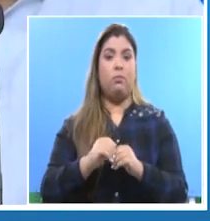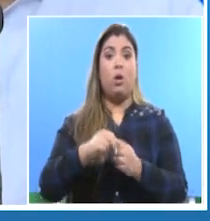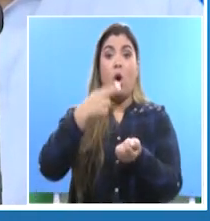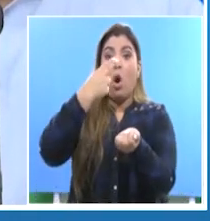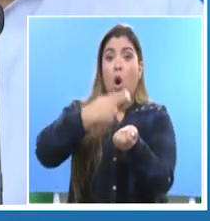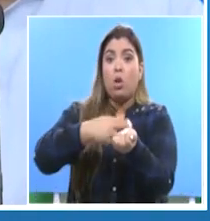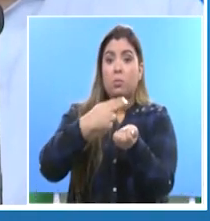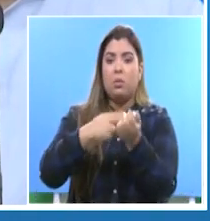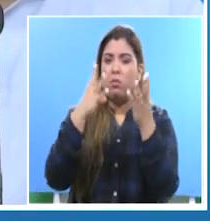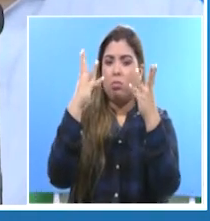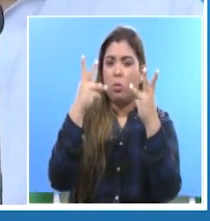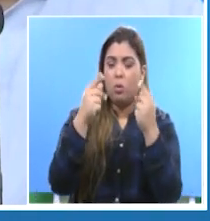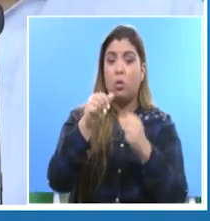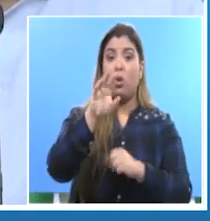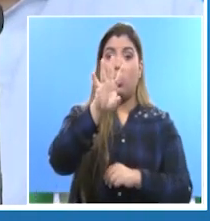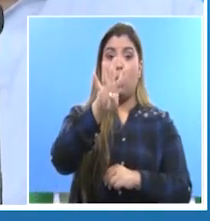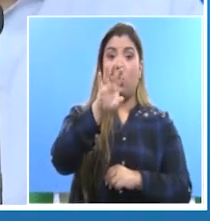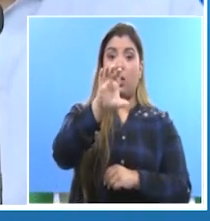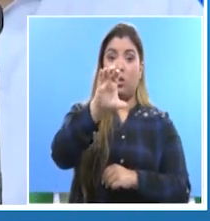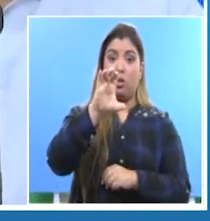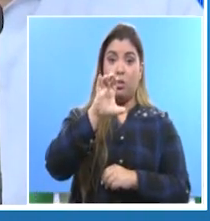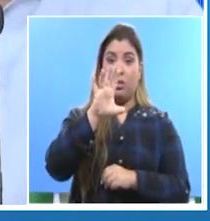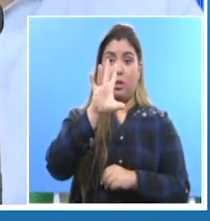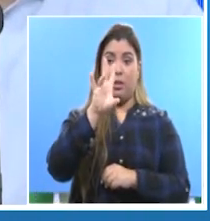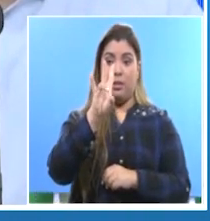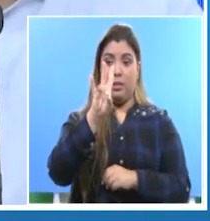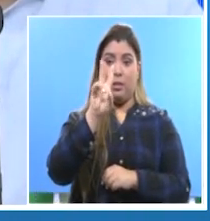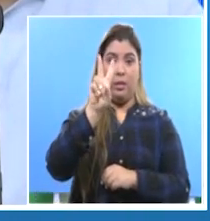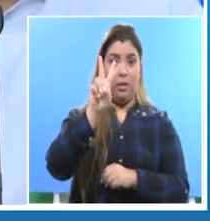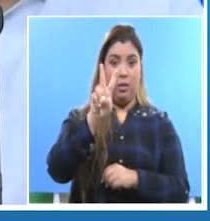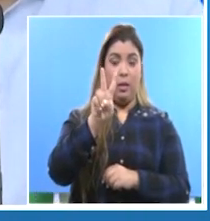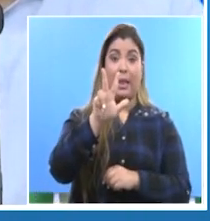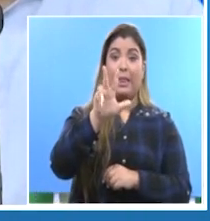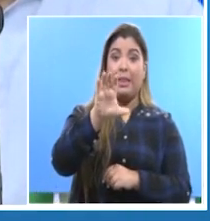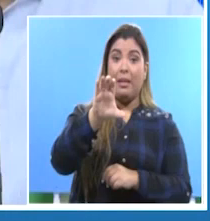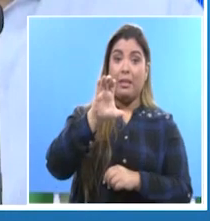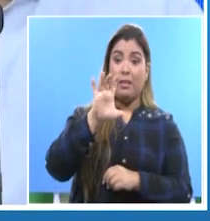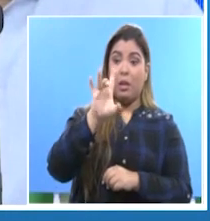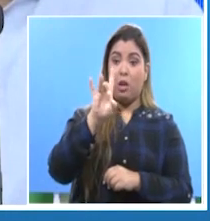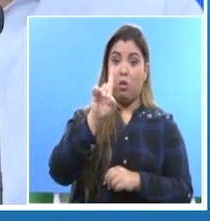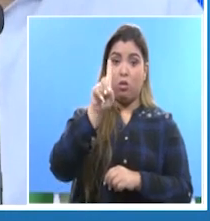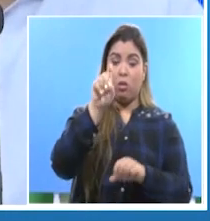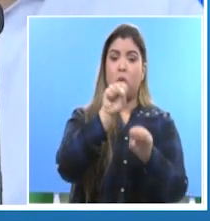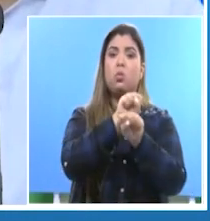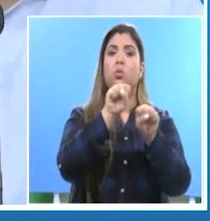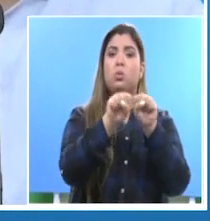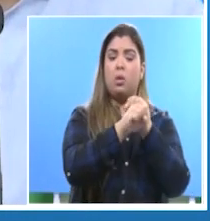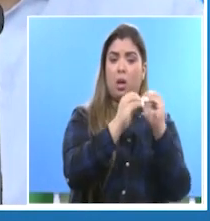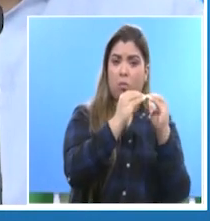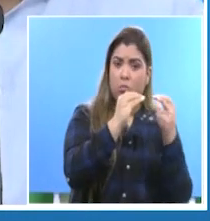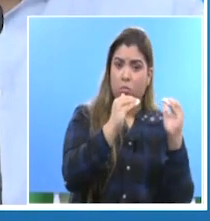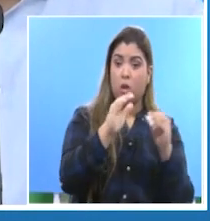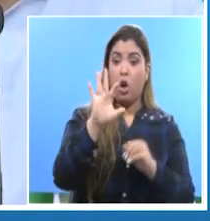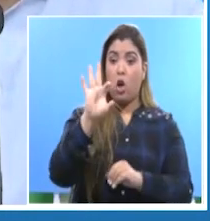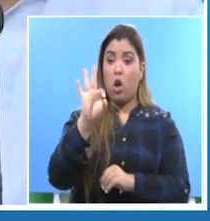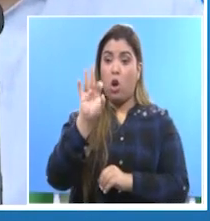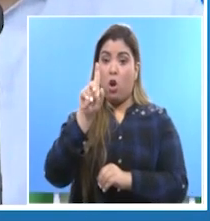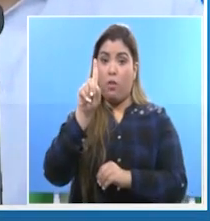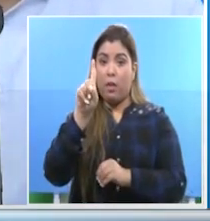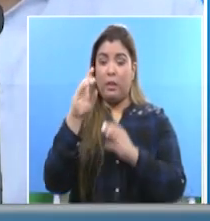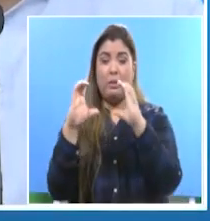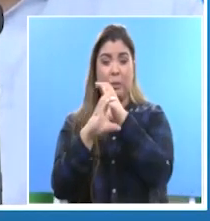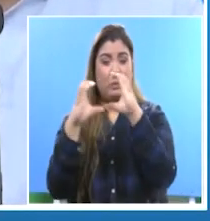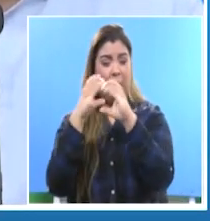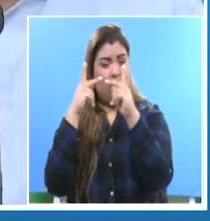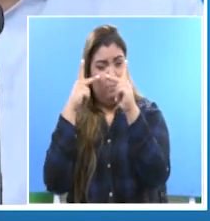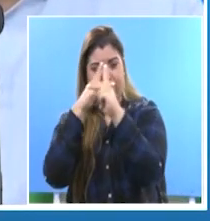hospitalizados tenemos 472, de los cuales 381 están en sala y 91 hospitalizados en